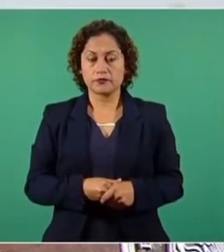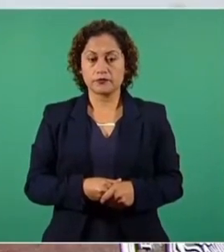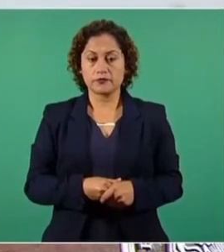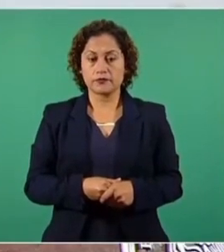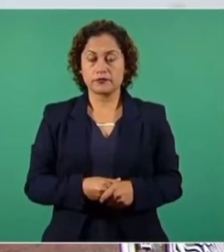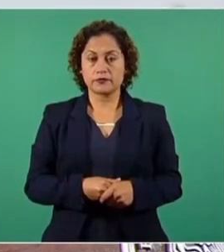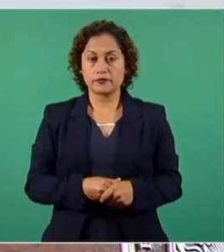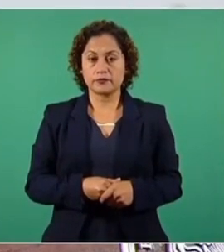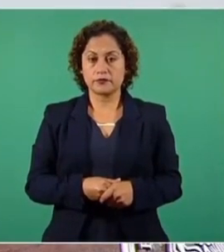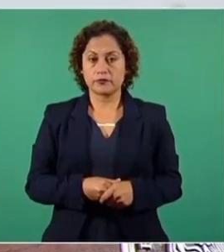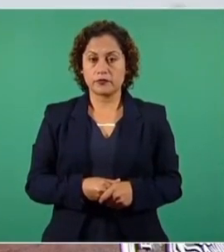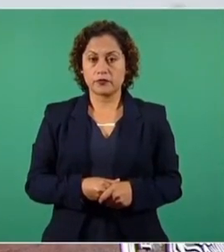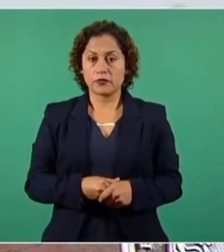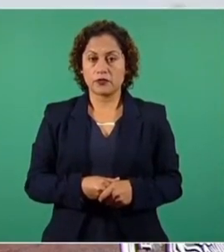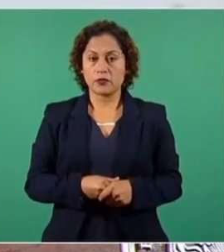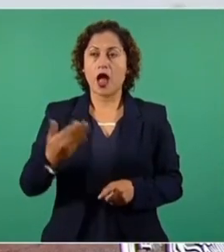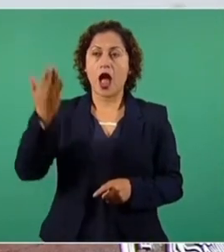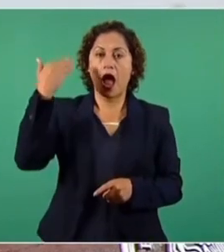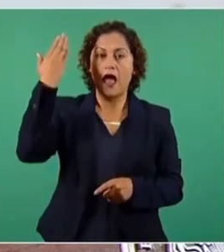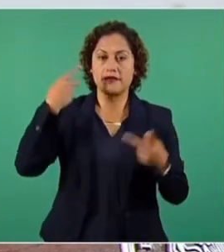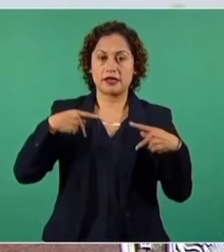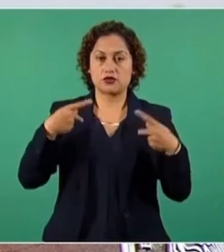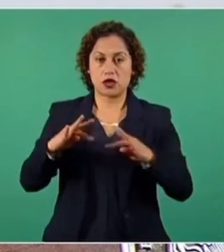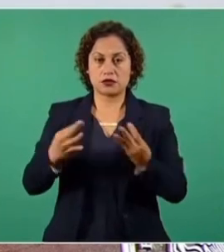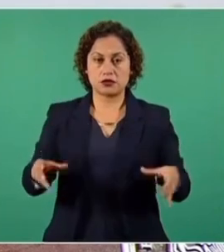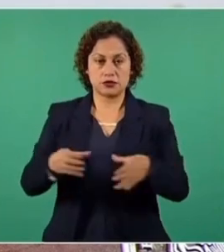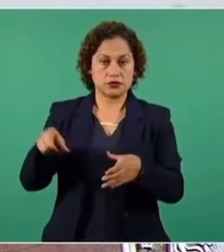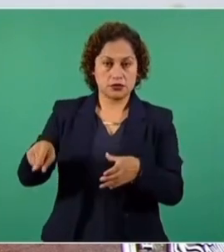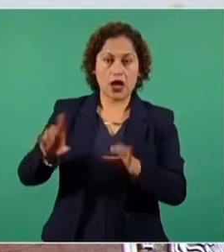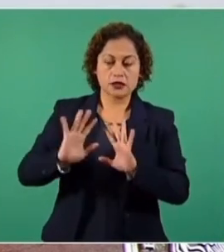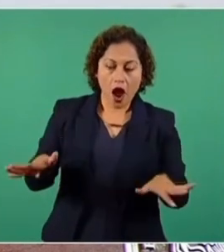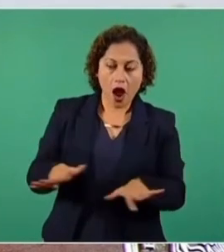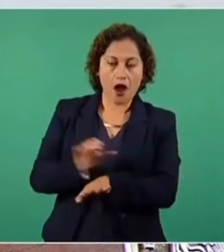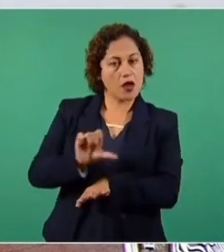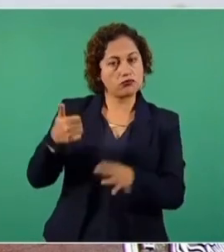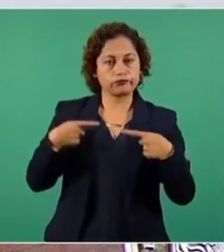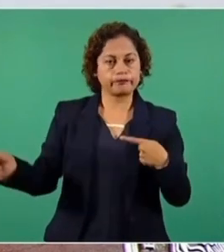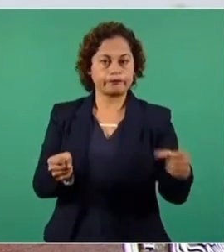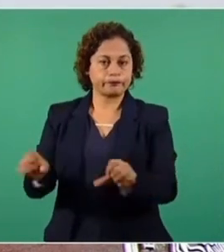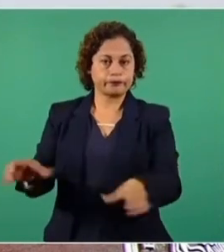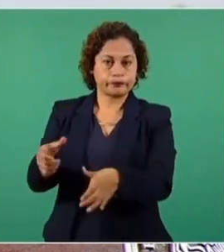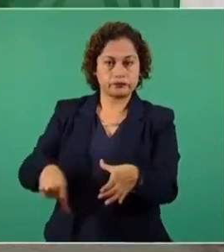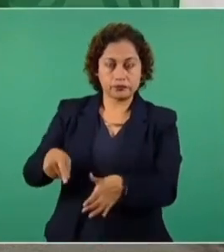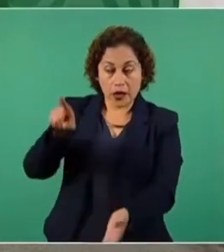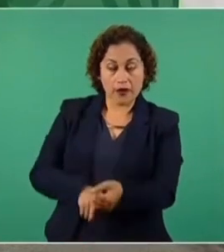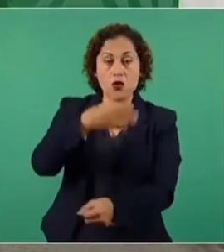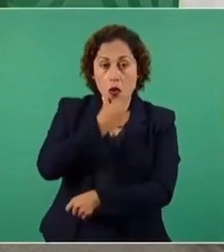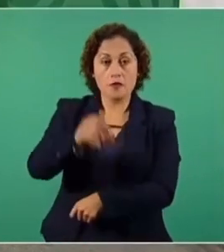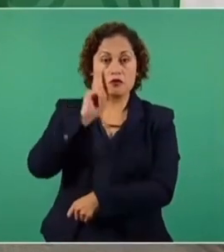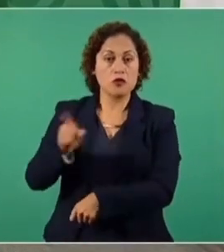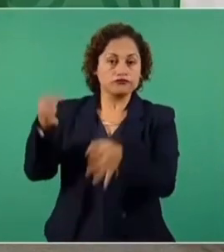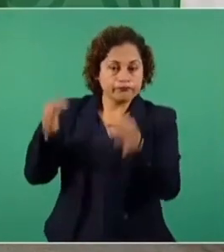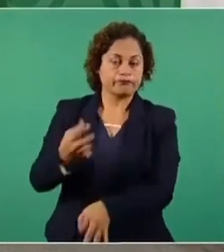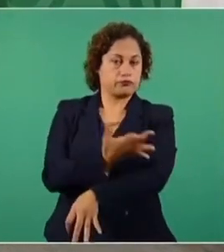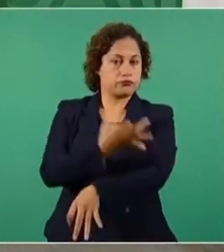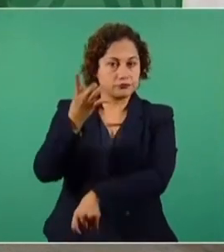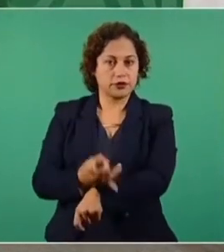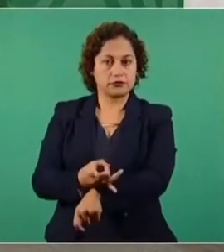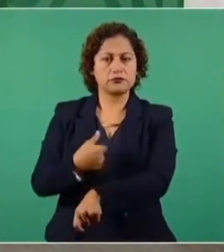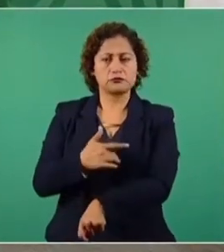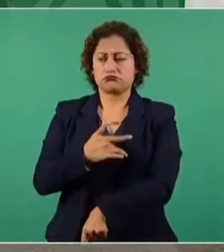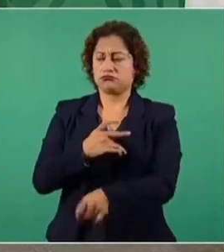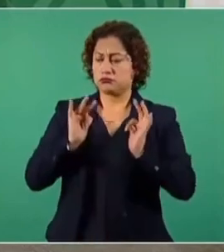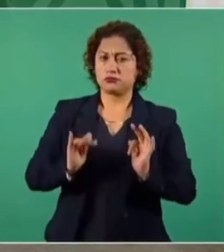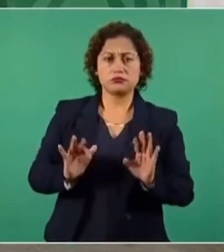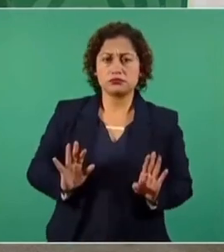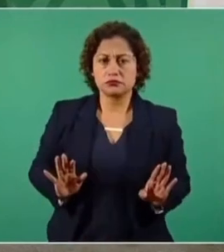a los miembros del consejo y todos, mujeres y hombres, son íntegros, son honestos. Puedo estar